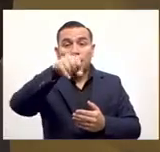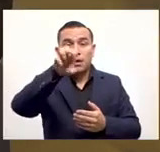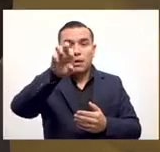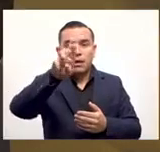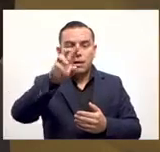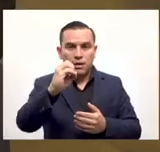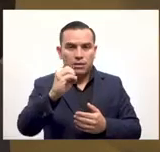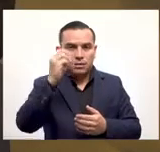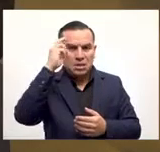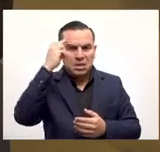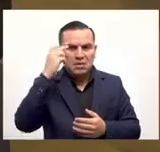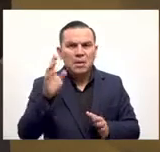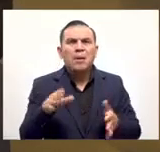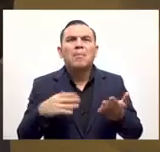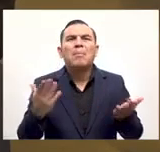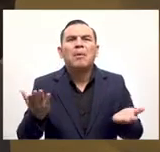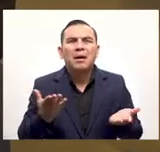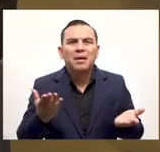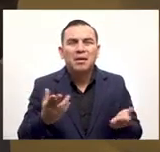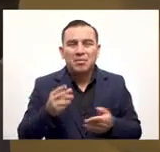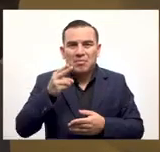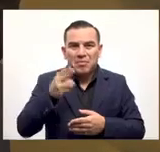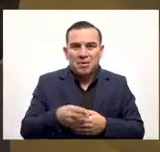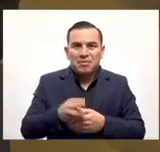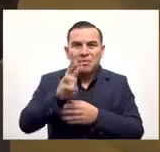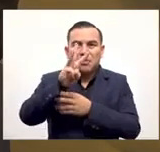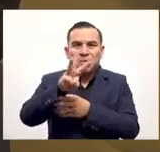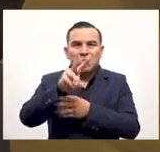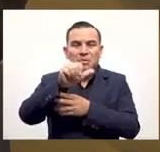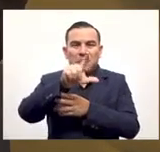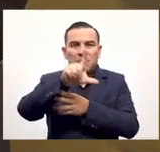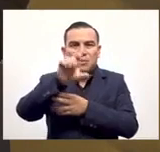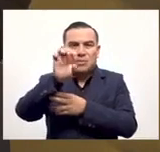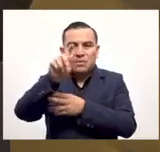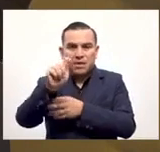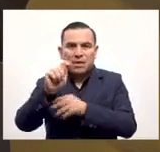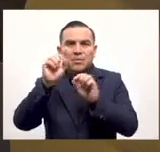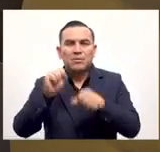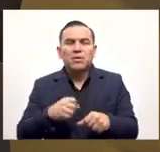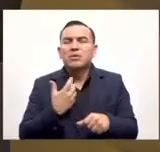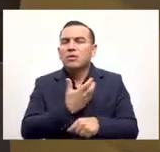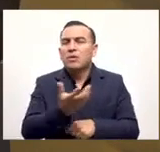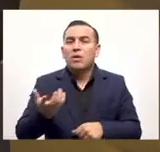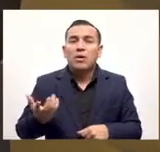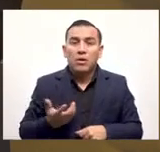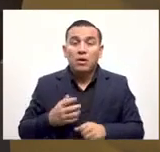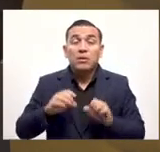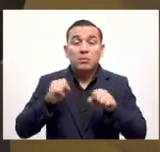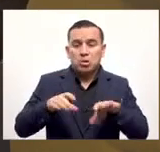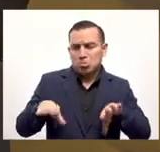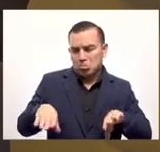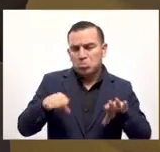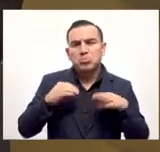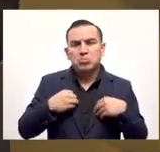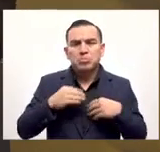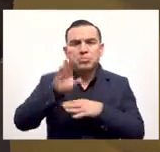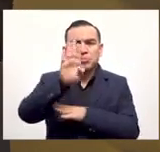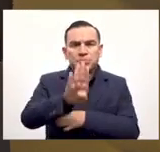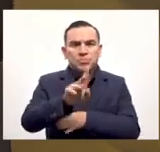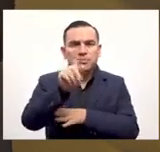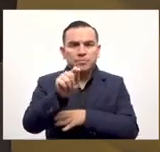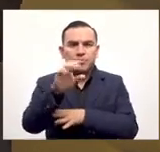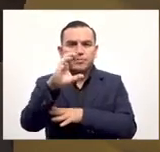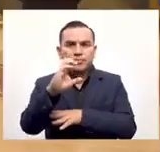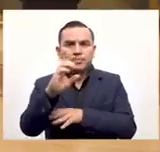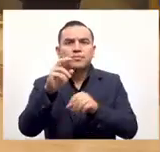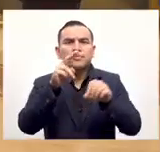ningún problema, aunque es casi innecesario porque la gente con la misma wallet puede pagar ya sea en Bitcoin o en dólares y los comercios pueden recibir ya sea